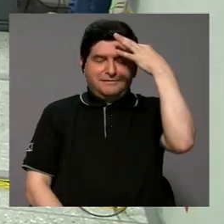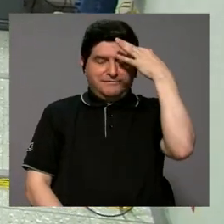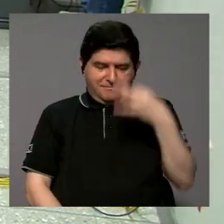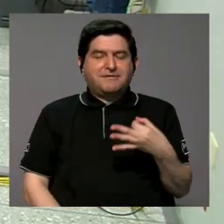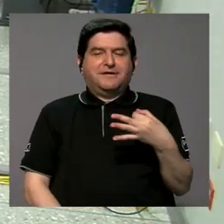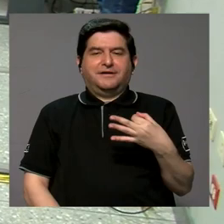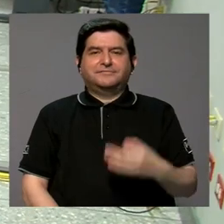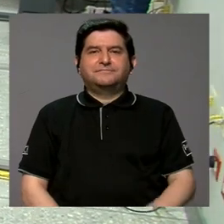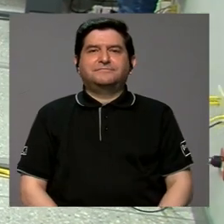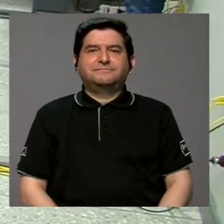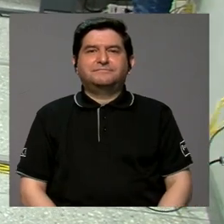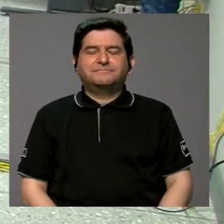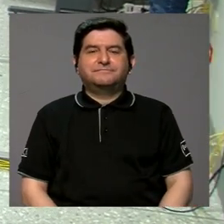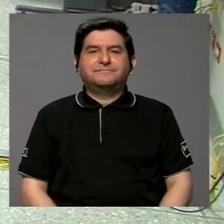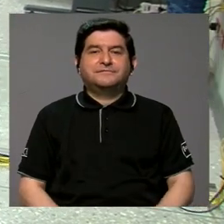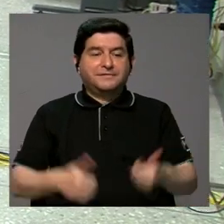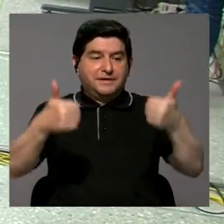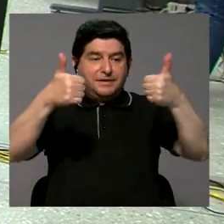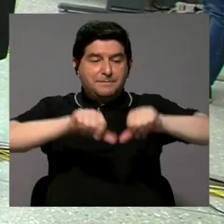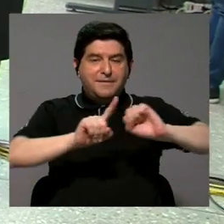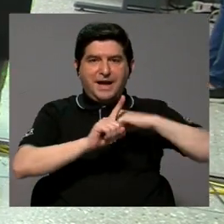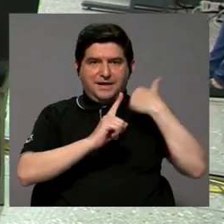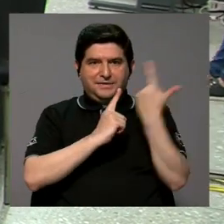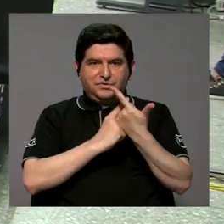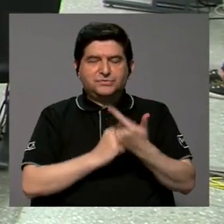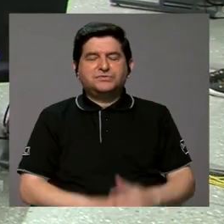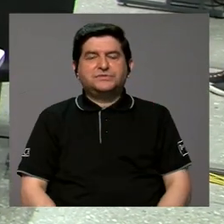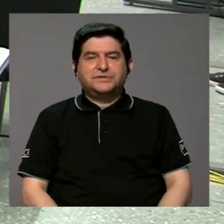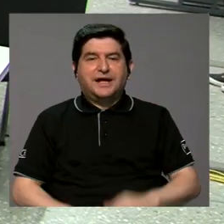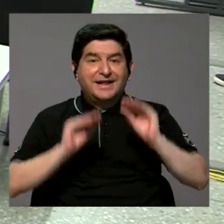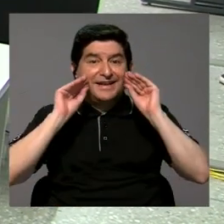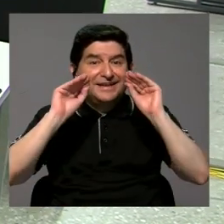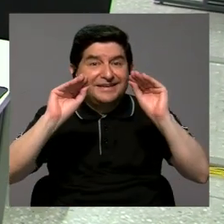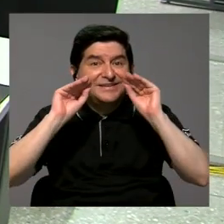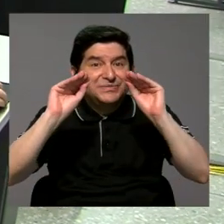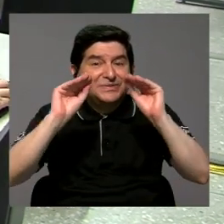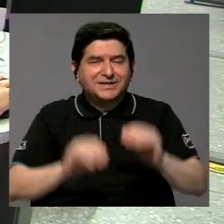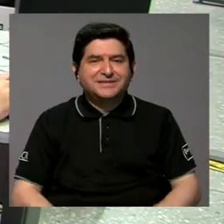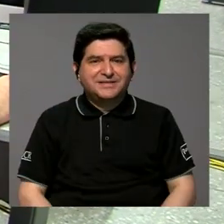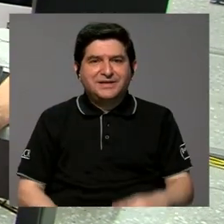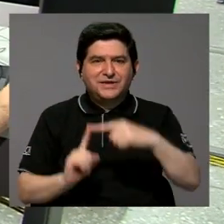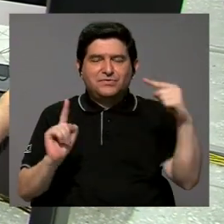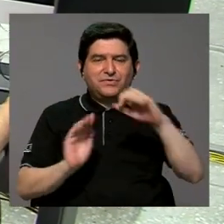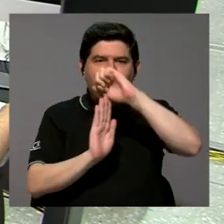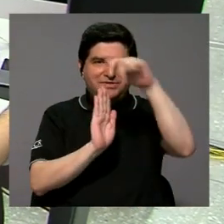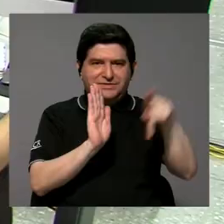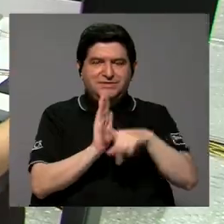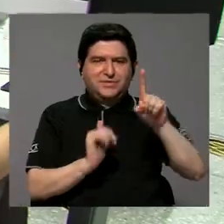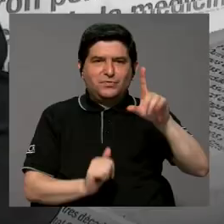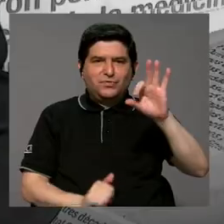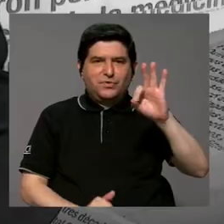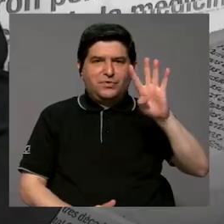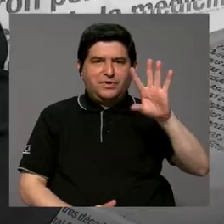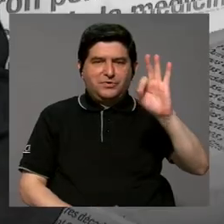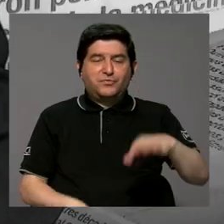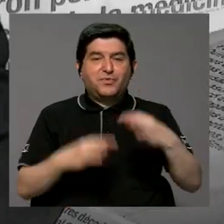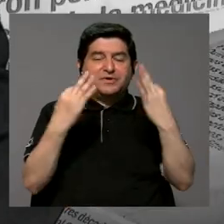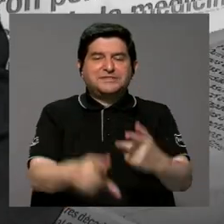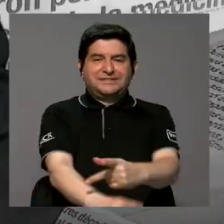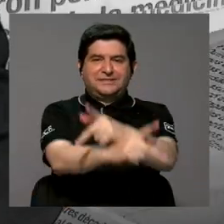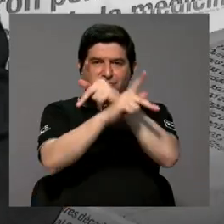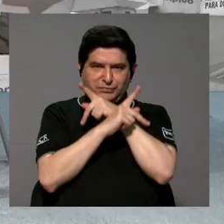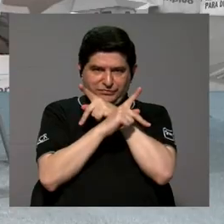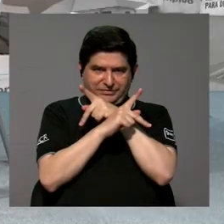precisamente ese pacto social por la educación desde la constitución del 49 se quiso blindar